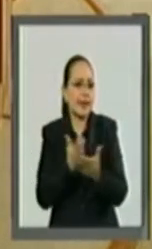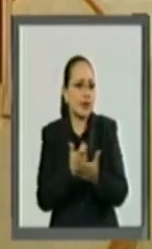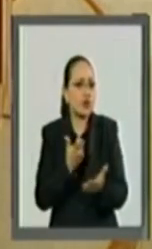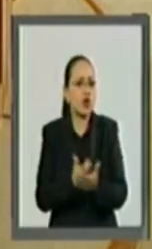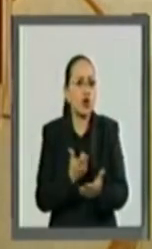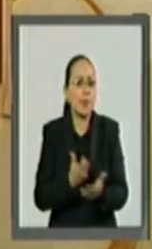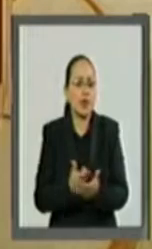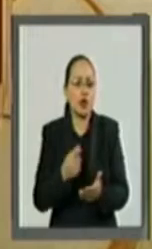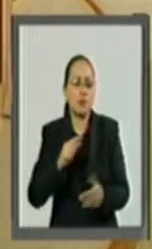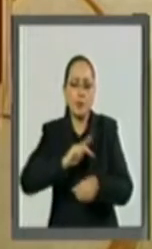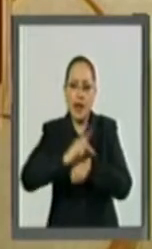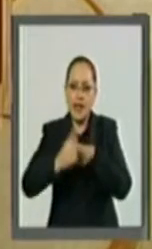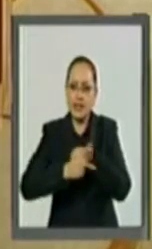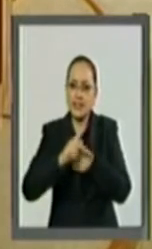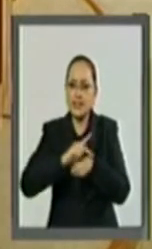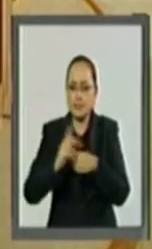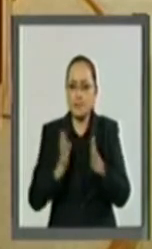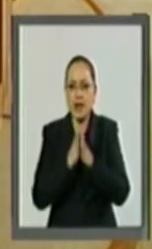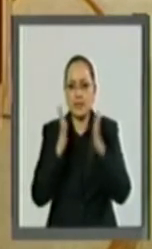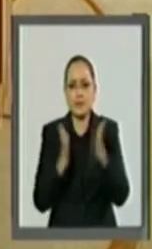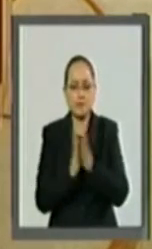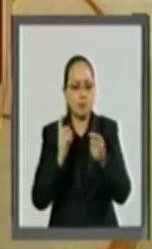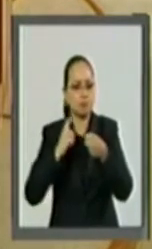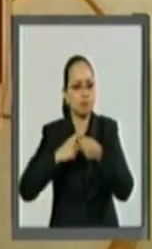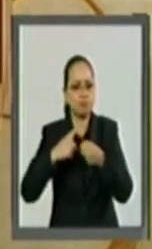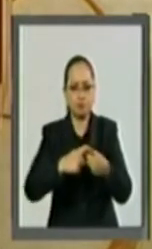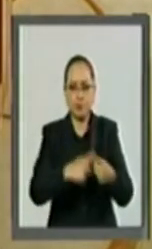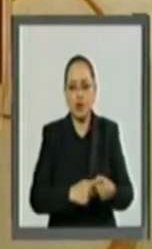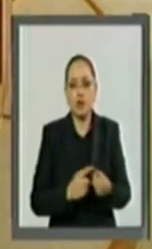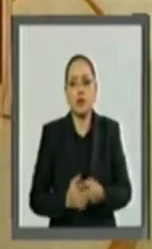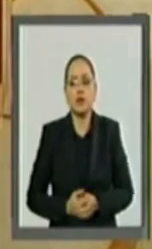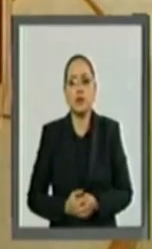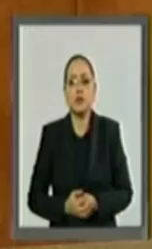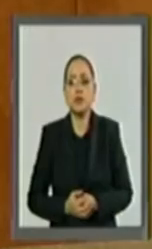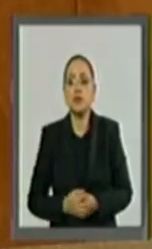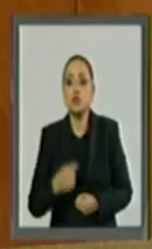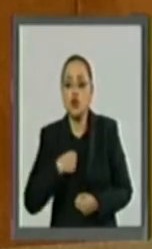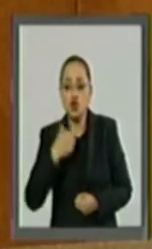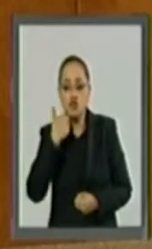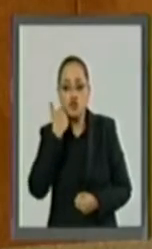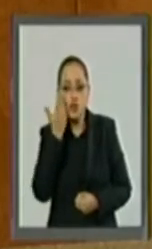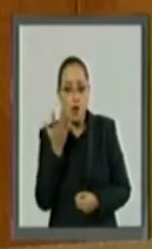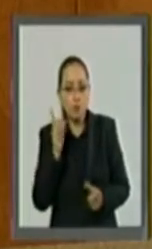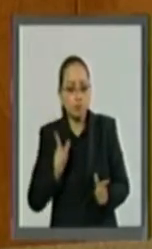de los países que lo integran. Quiero terminar